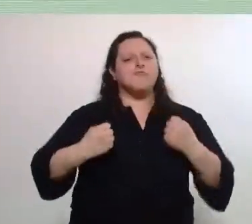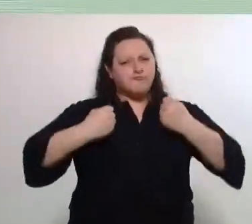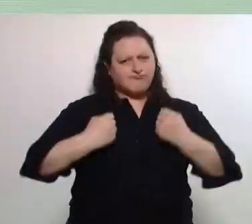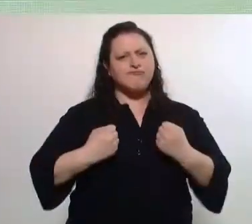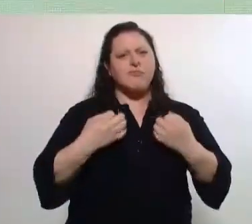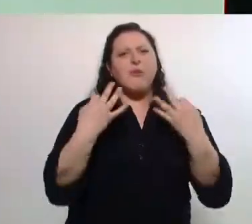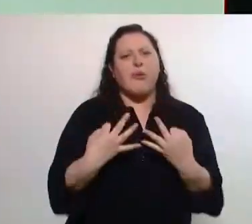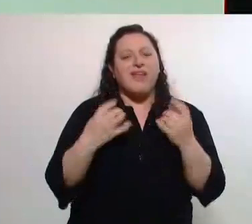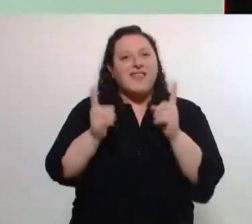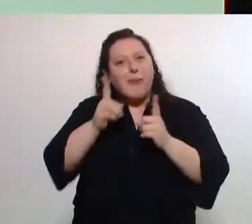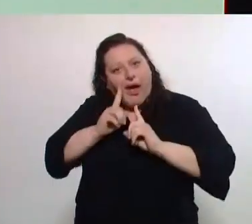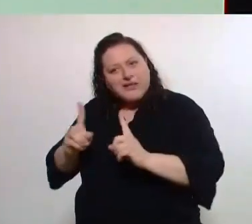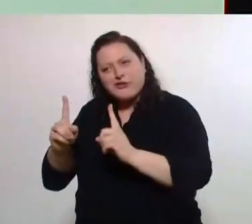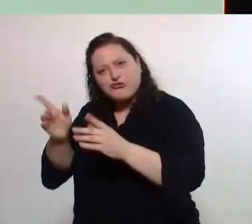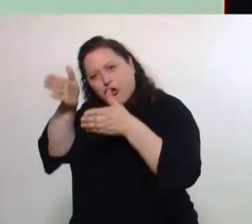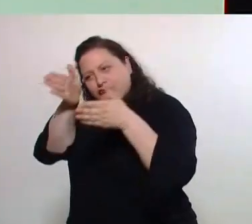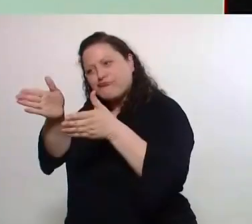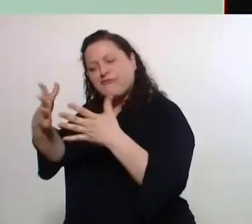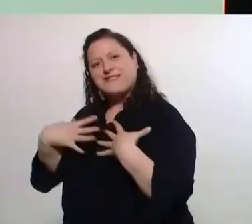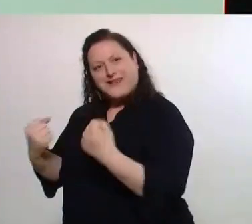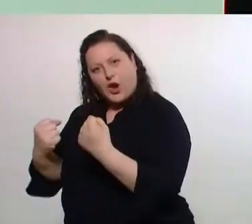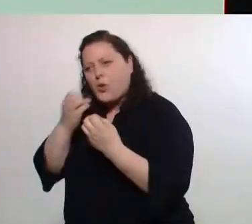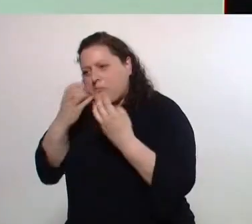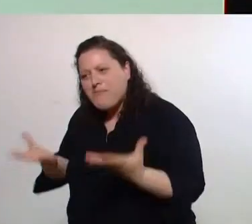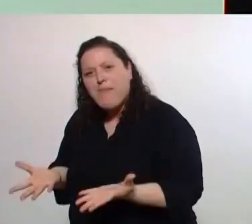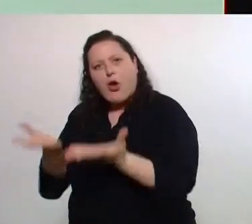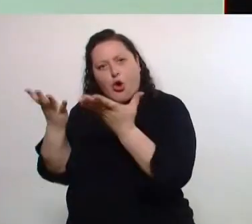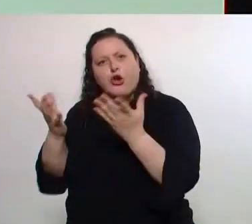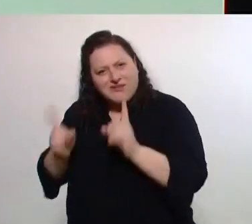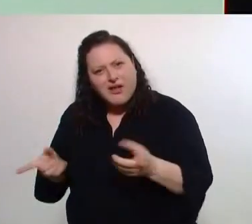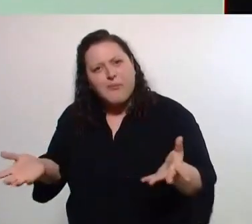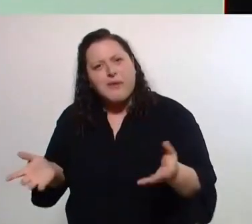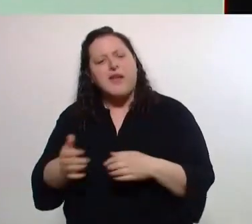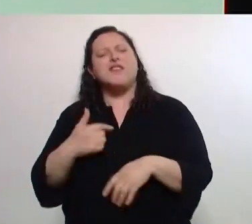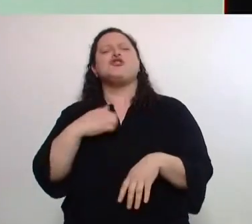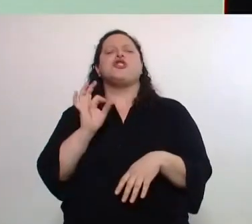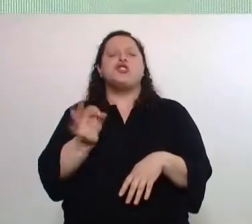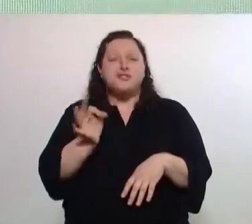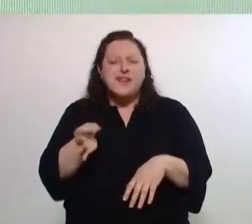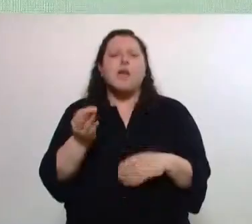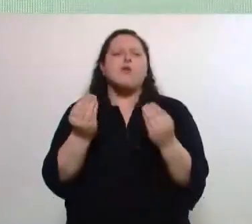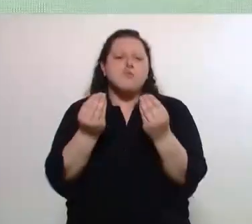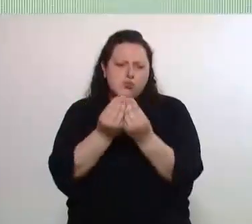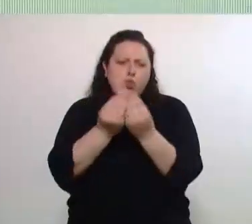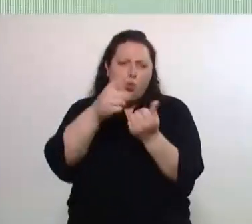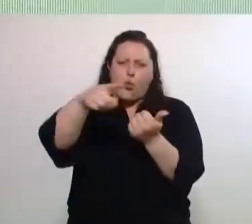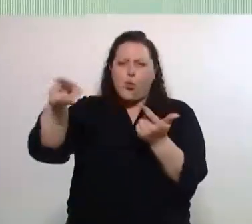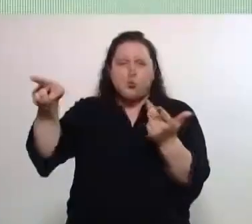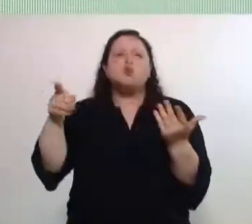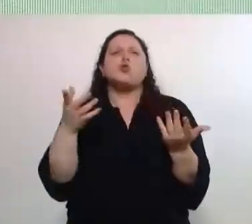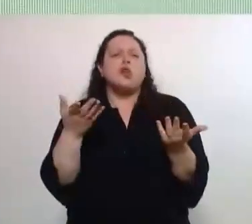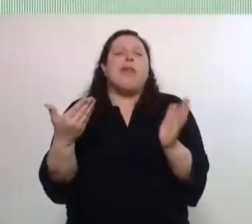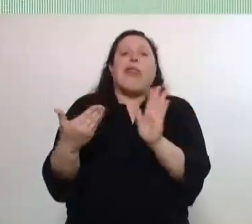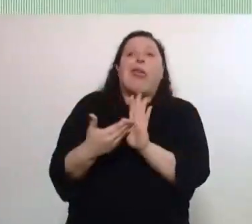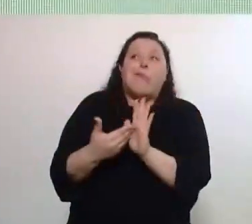mejora en la atención de la salud porque también sé que muchos, dependiendo de cuál